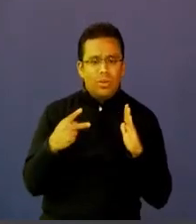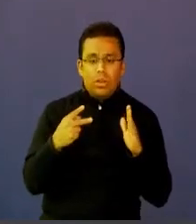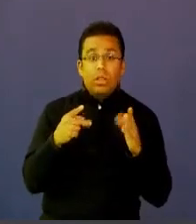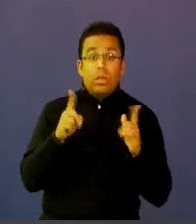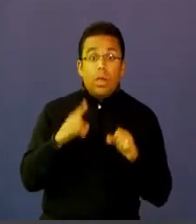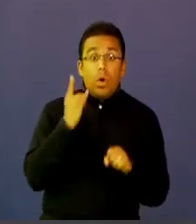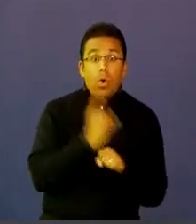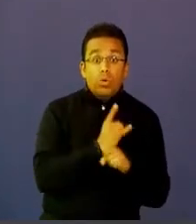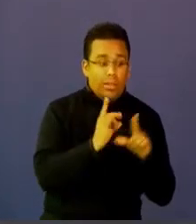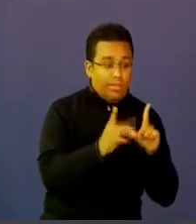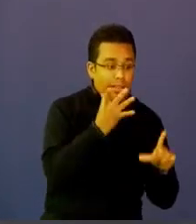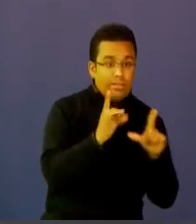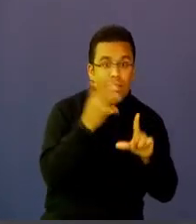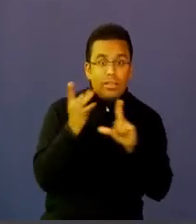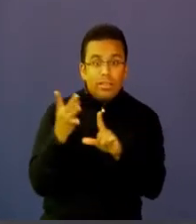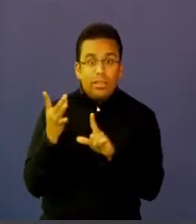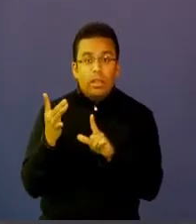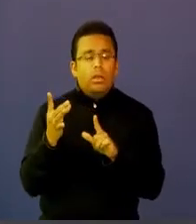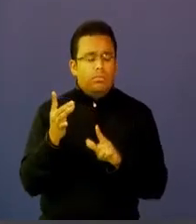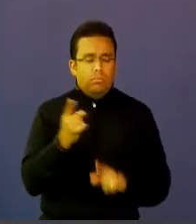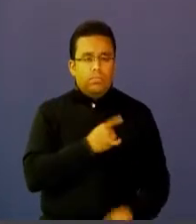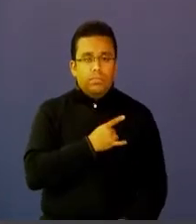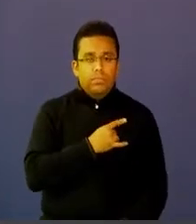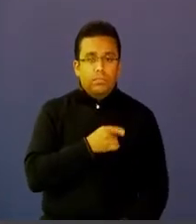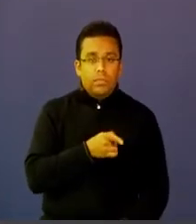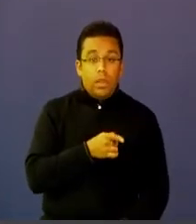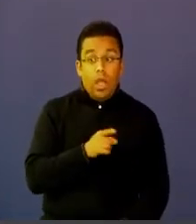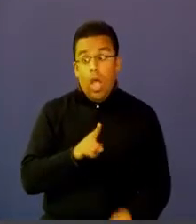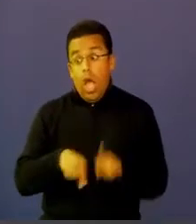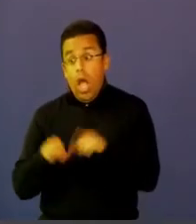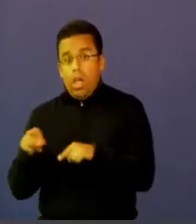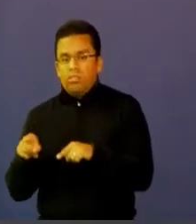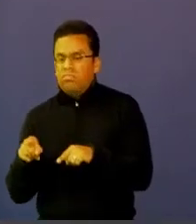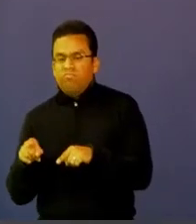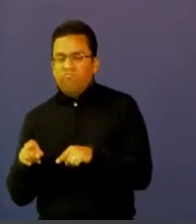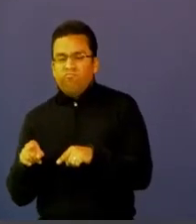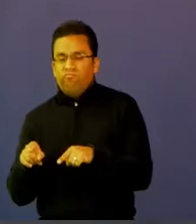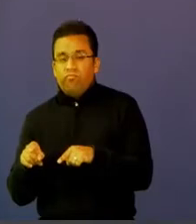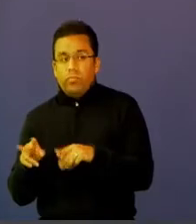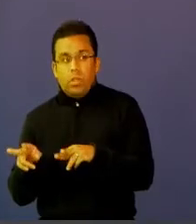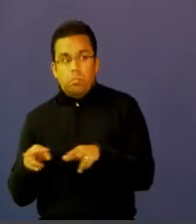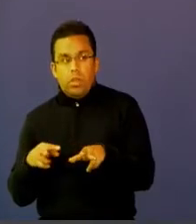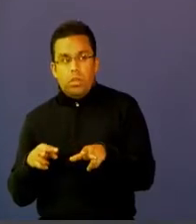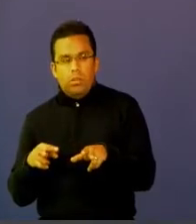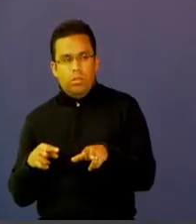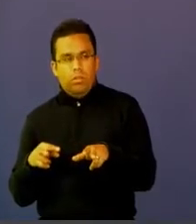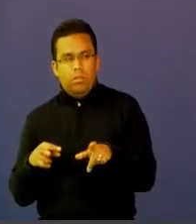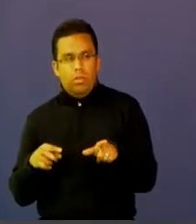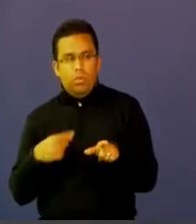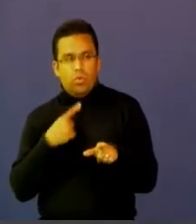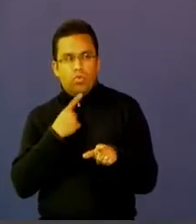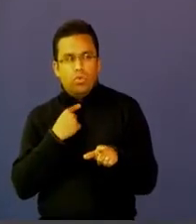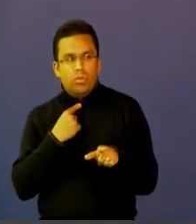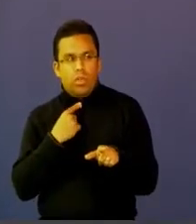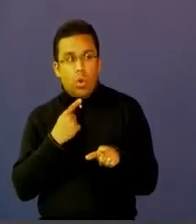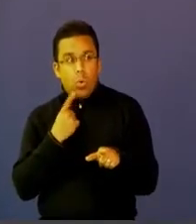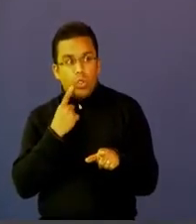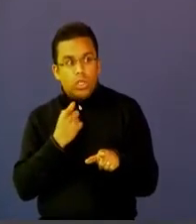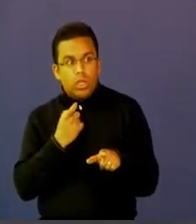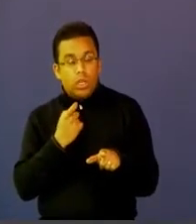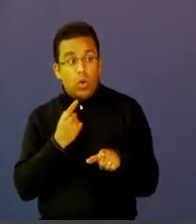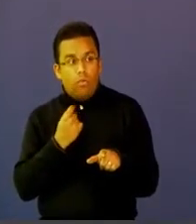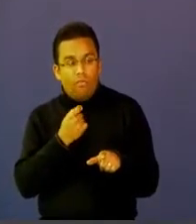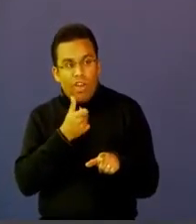TIC y el que no y muchas veces ese que no se ve contagiado por ese gran interés y por esa gran pasión que tienen los otros maestros